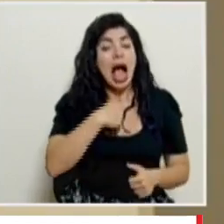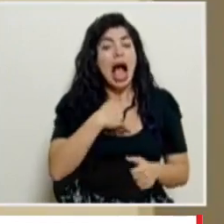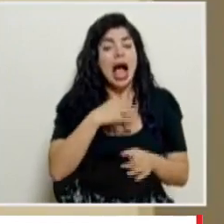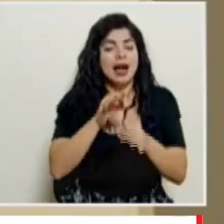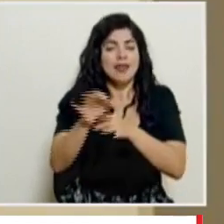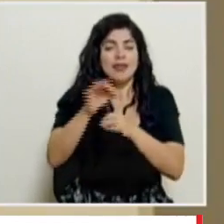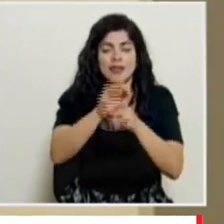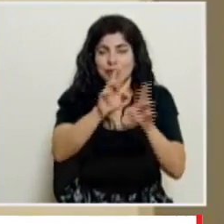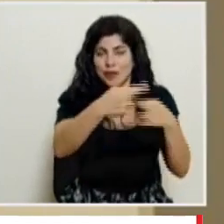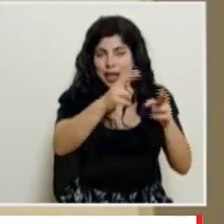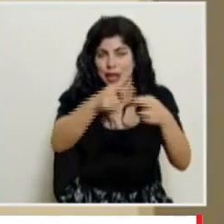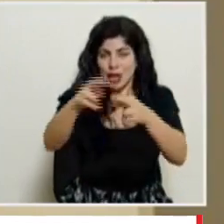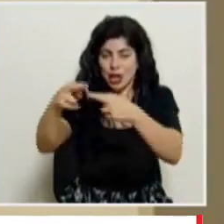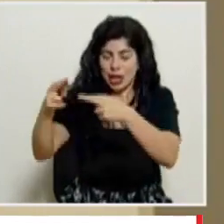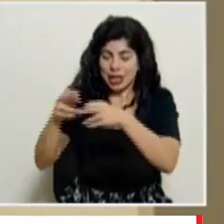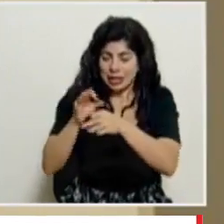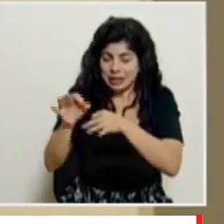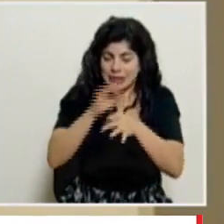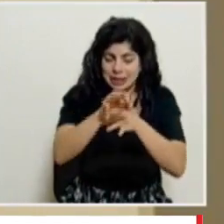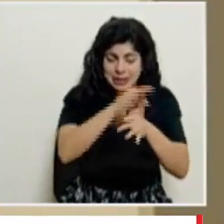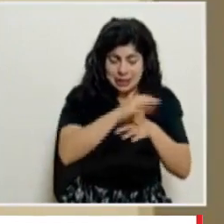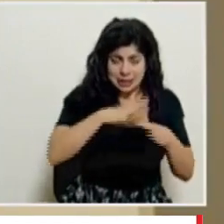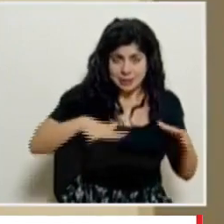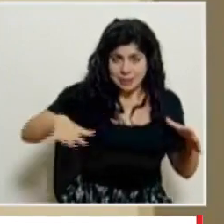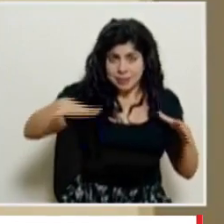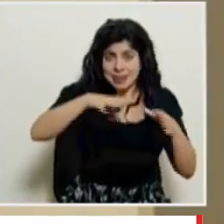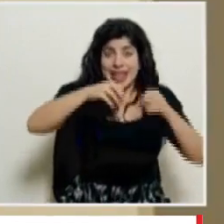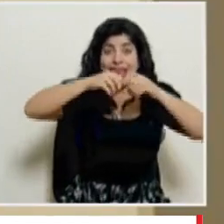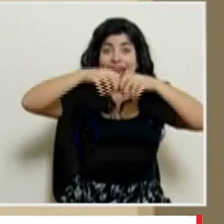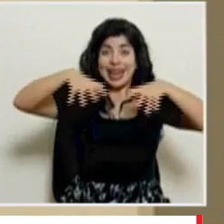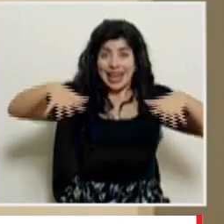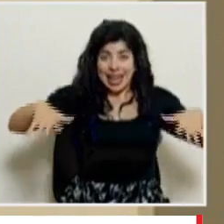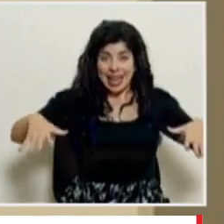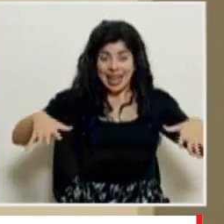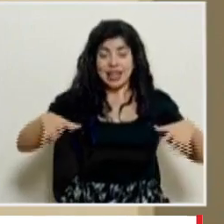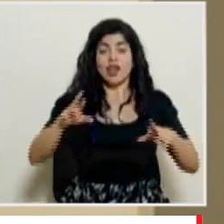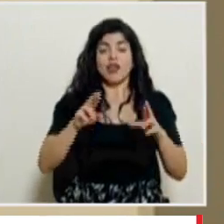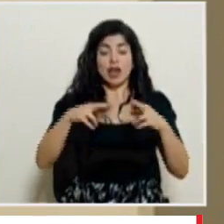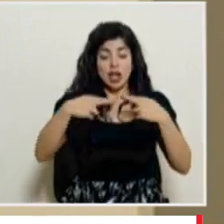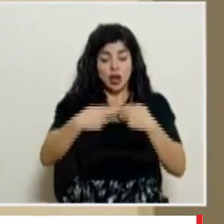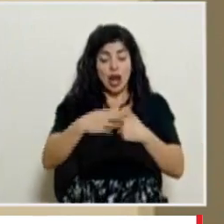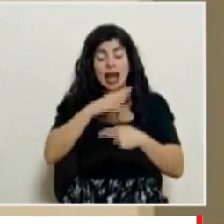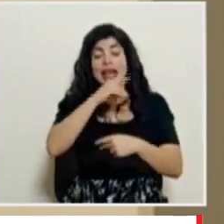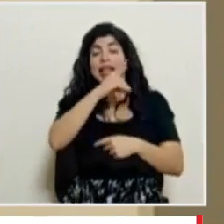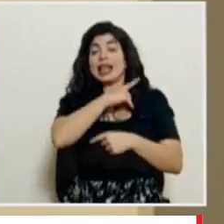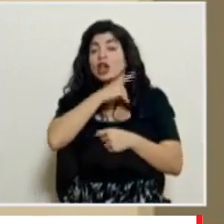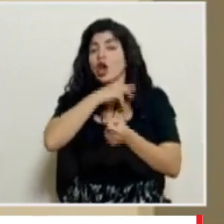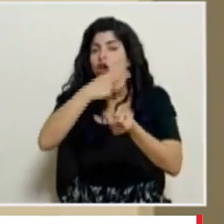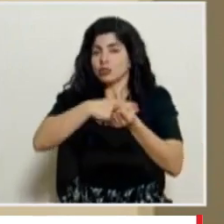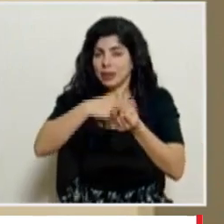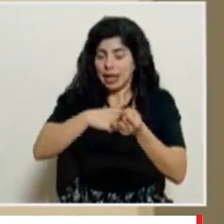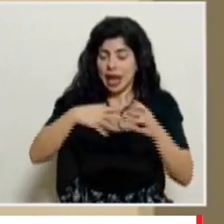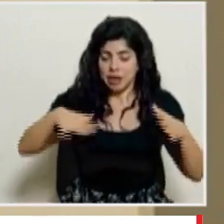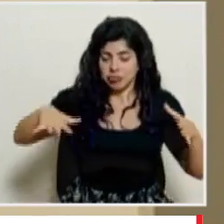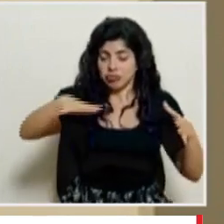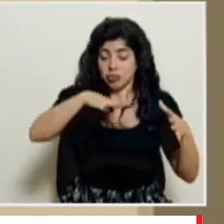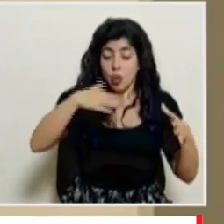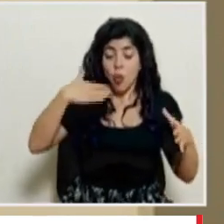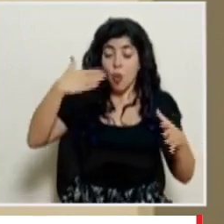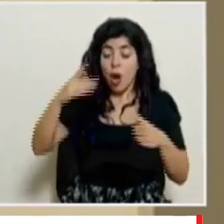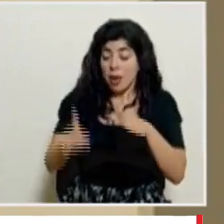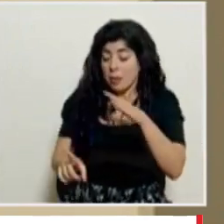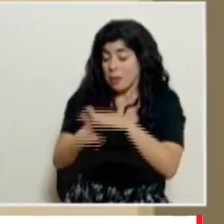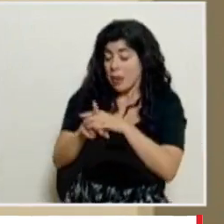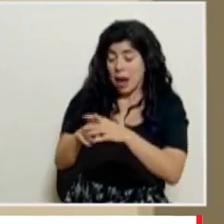regiones hay direcciones regionales hay dirección de red y hay direcciones de hospitales cuando hay alguna manifestación